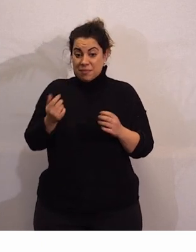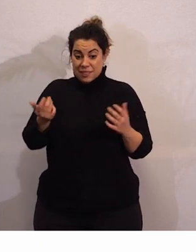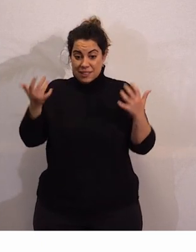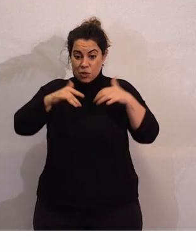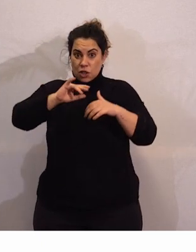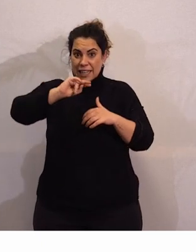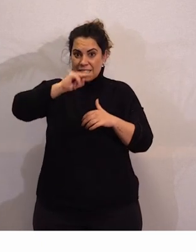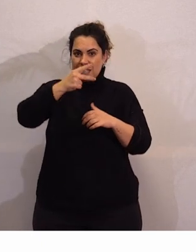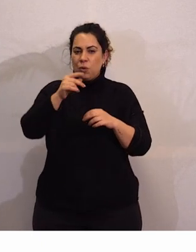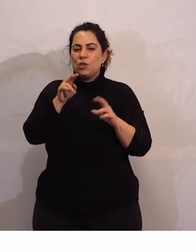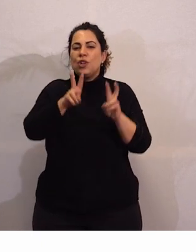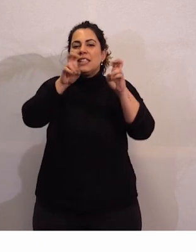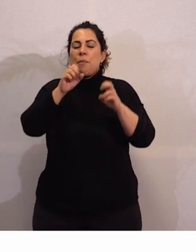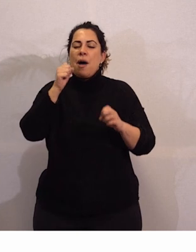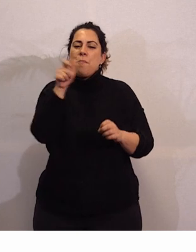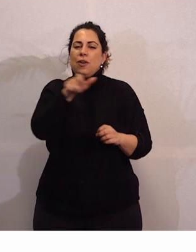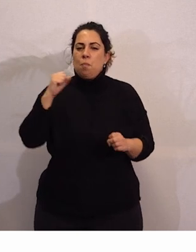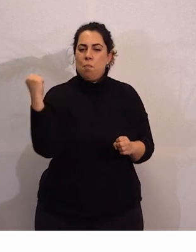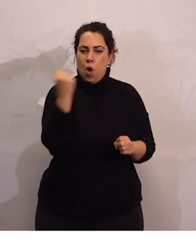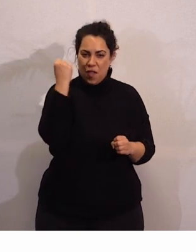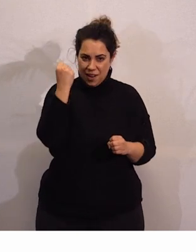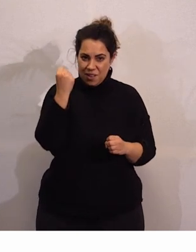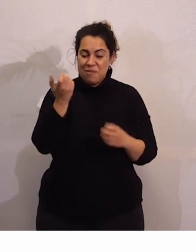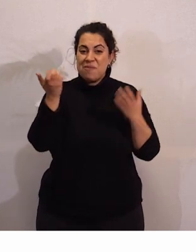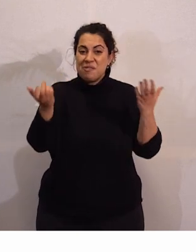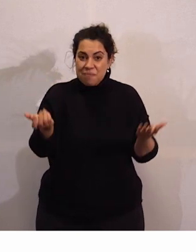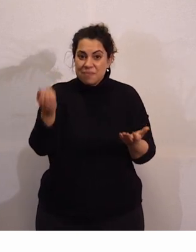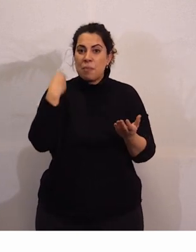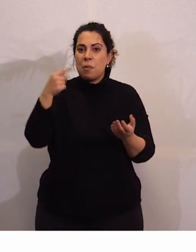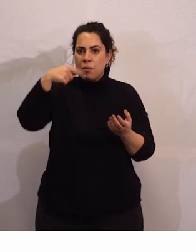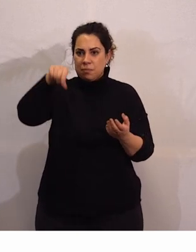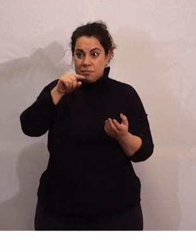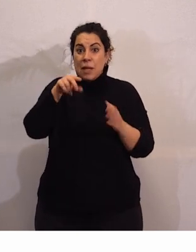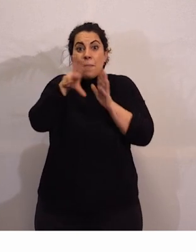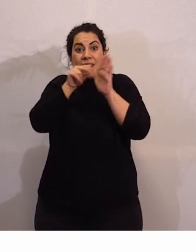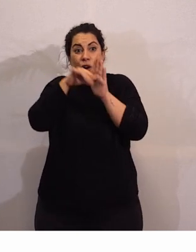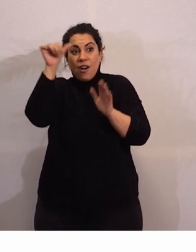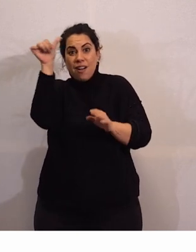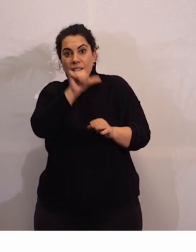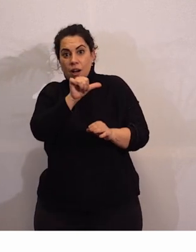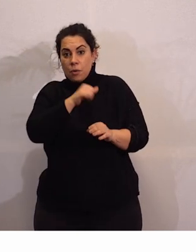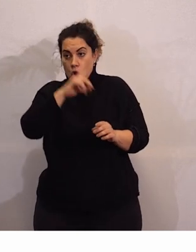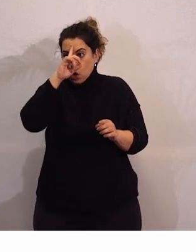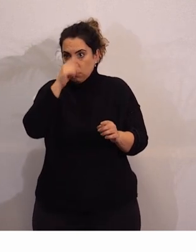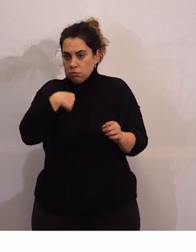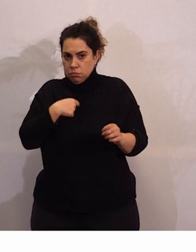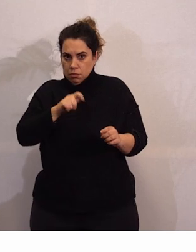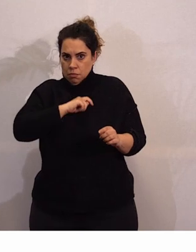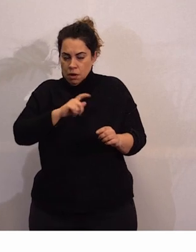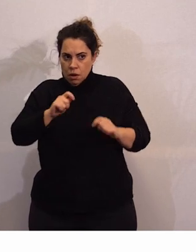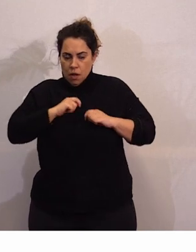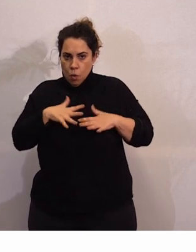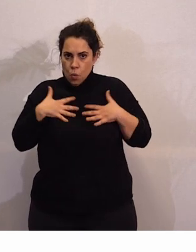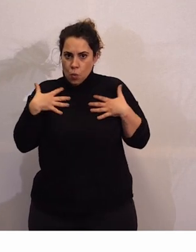del poder de las personas. Como ya habéis podido ver en el vídeo anterior, yo no sé a vosotros, pero a mí me emociona todavía